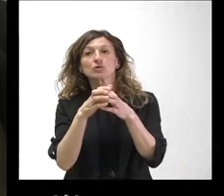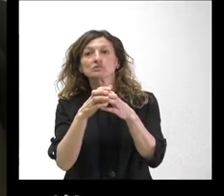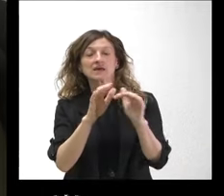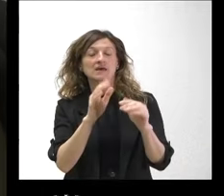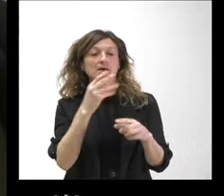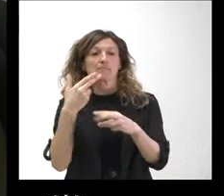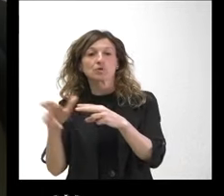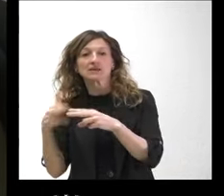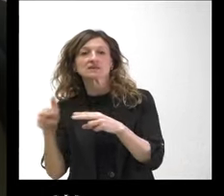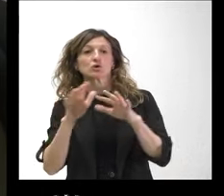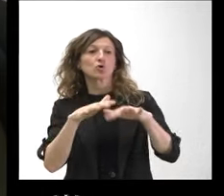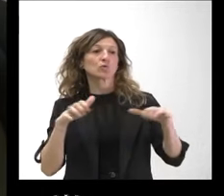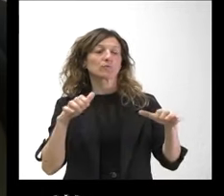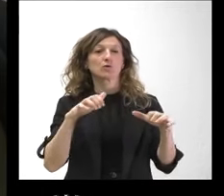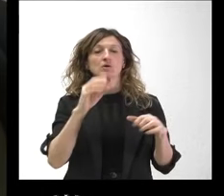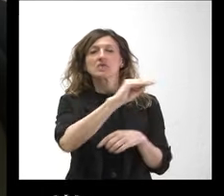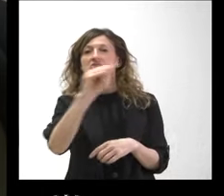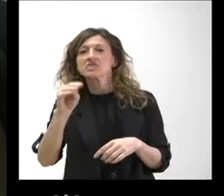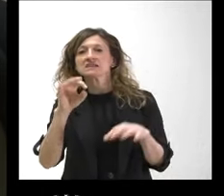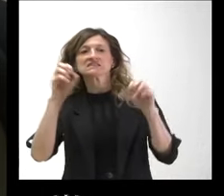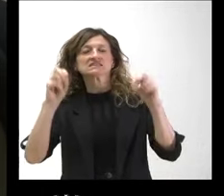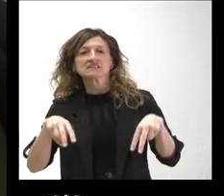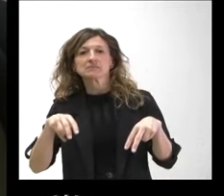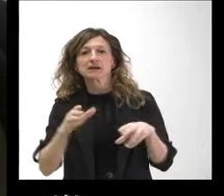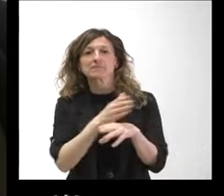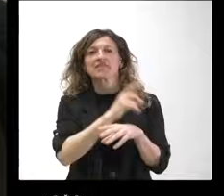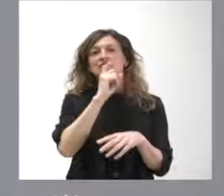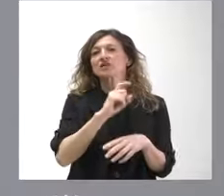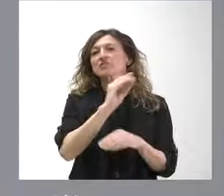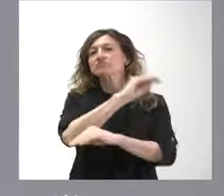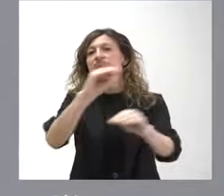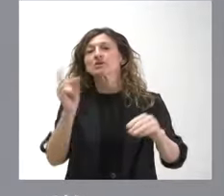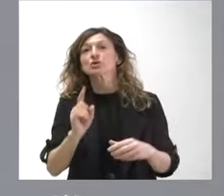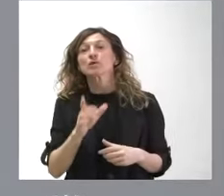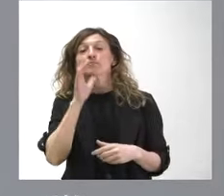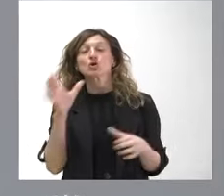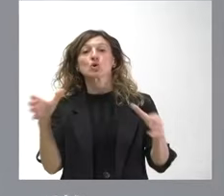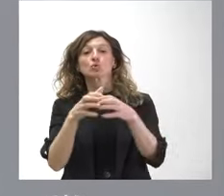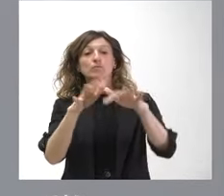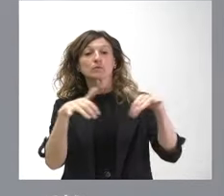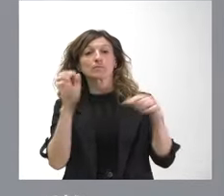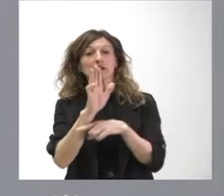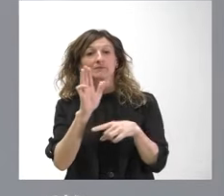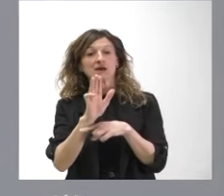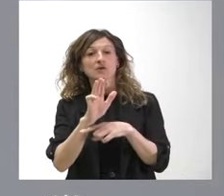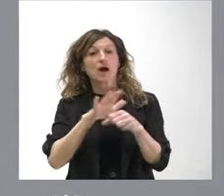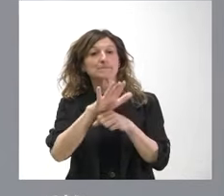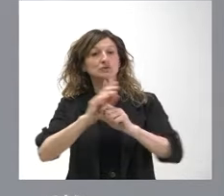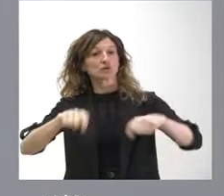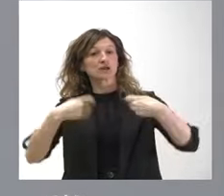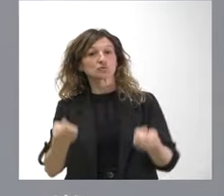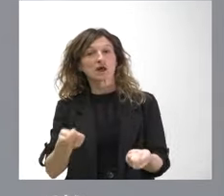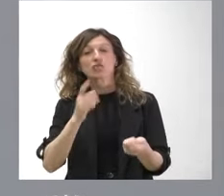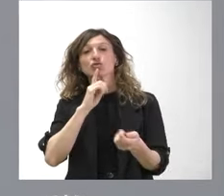con los partidos o con otros colectivos a la hora de poner en marcha esta fundación? Porque los grupos parlamentarios tienen su ámbito natural de actuación en el